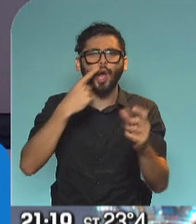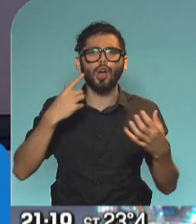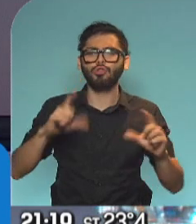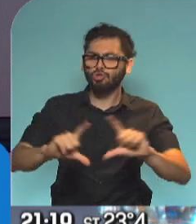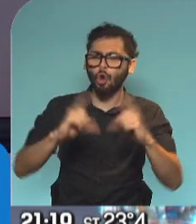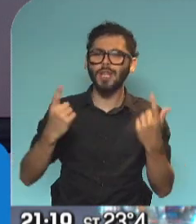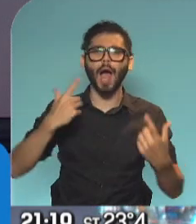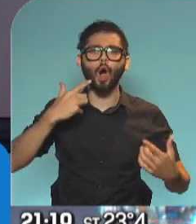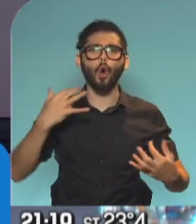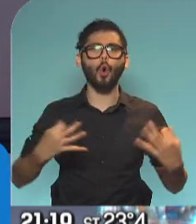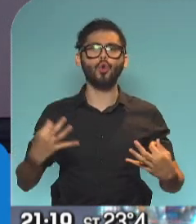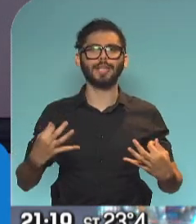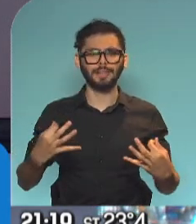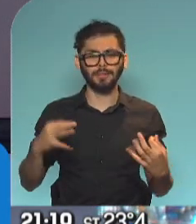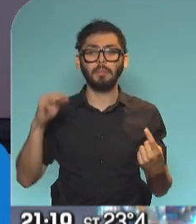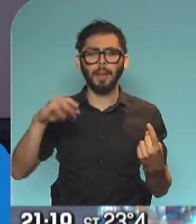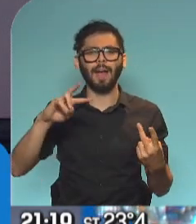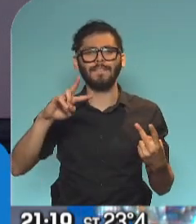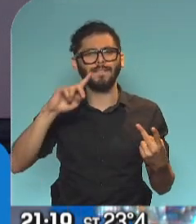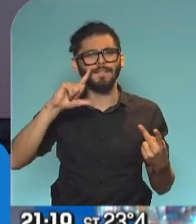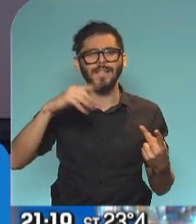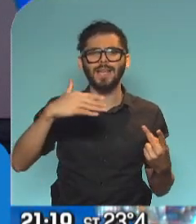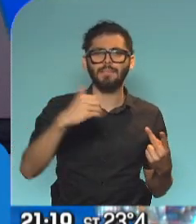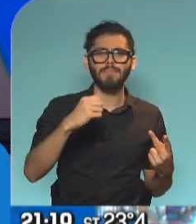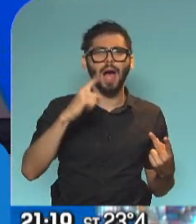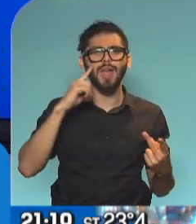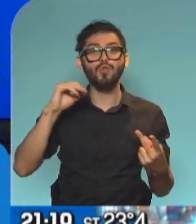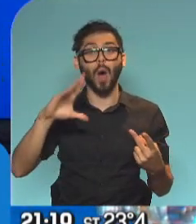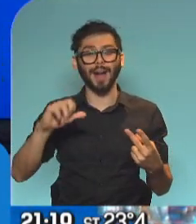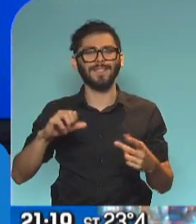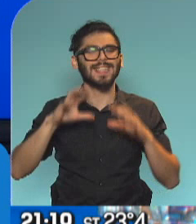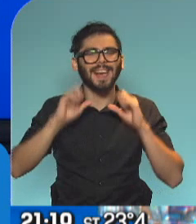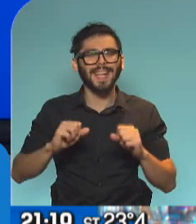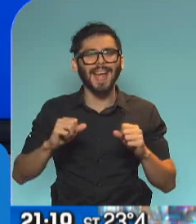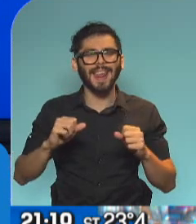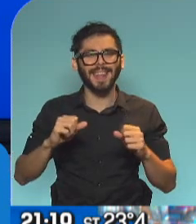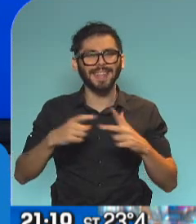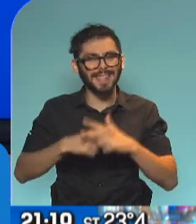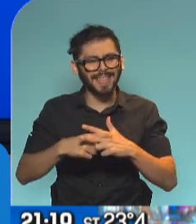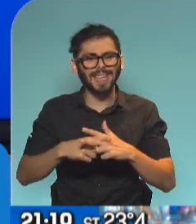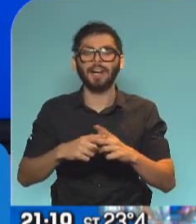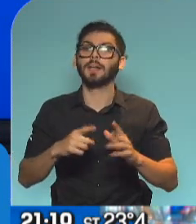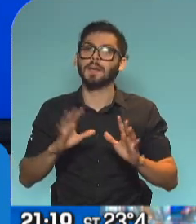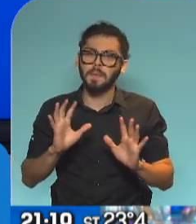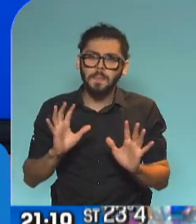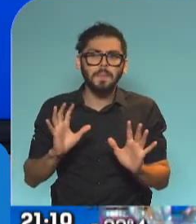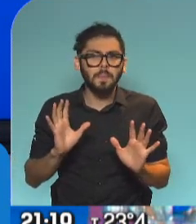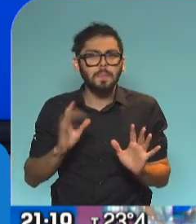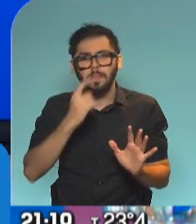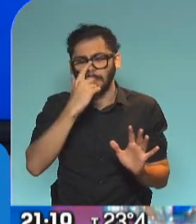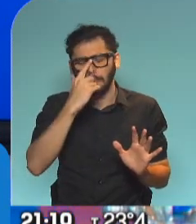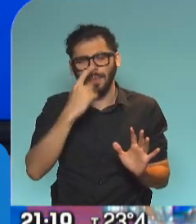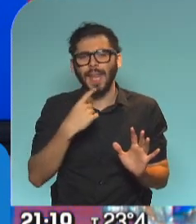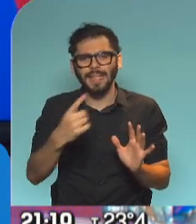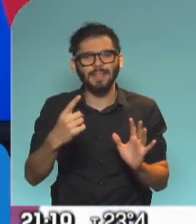También gráfico lo de Vilma Ibarra, secretaria de Legal y Técnica, cuando habla de lo distinto